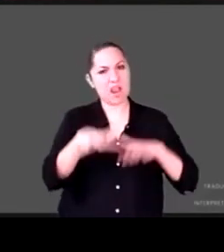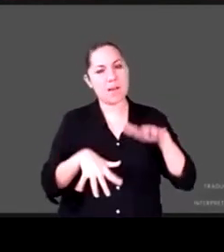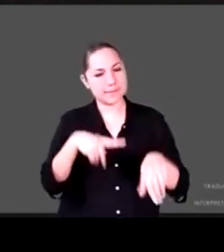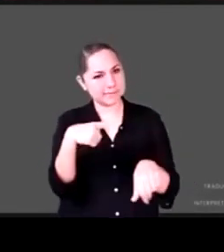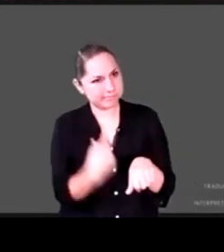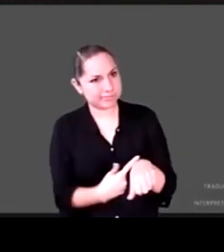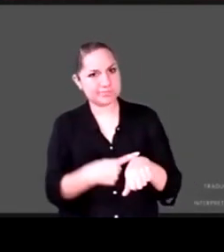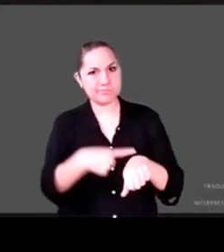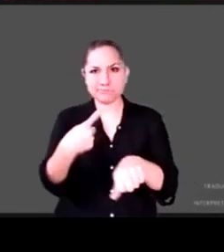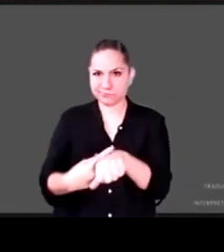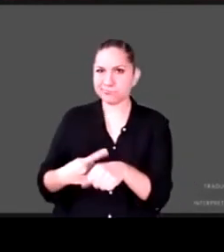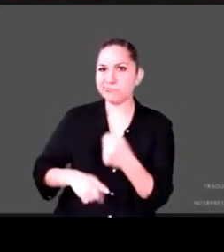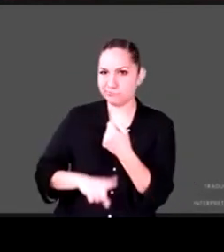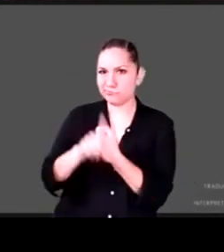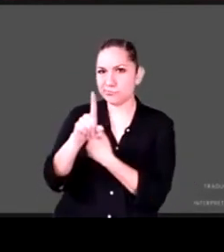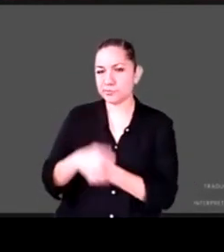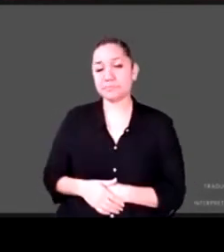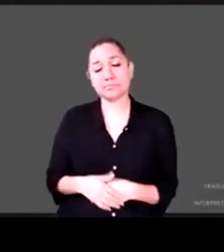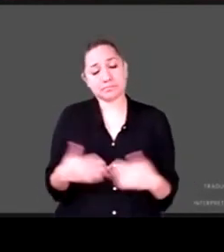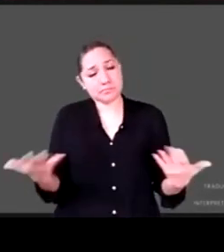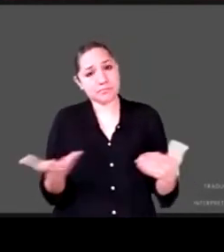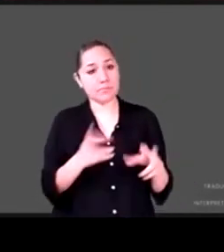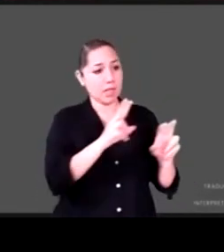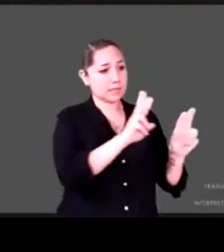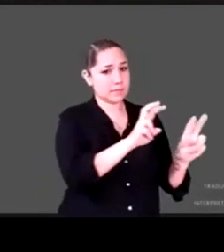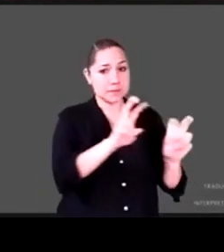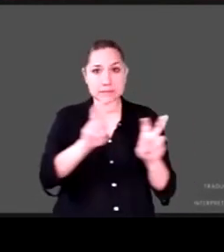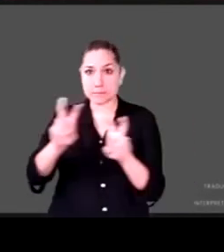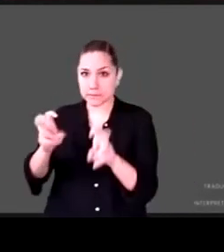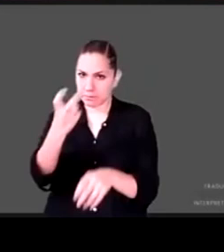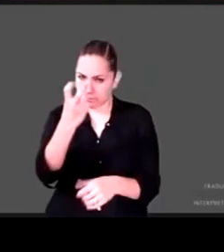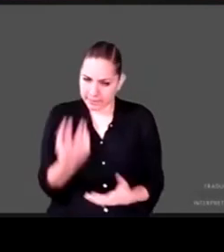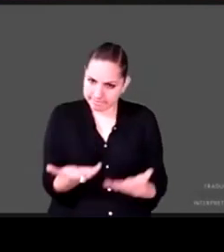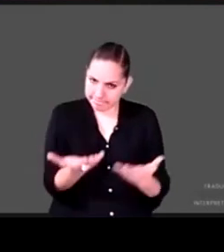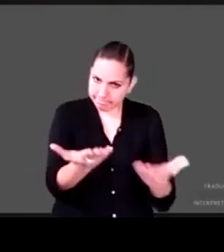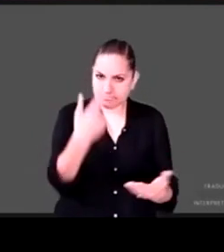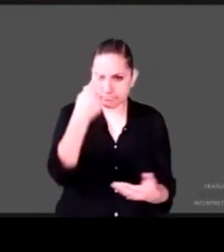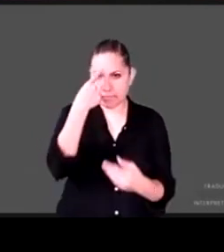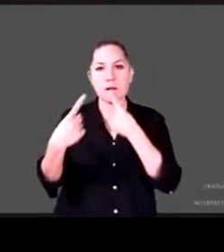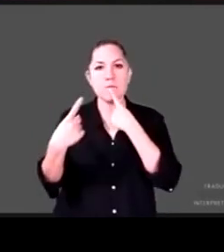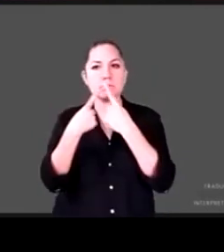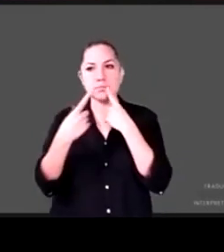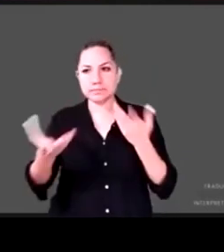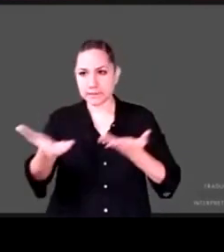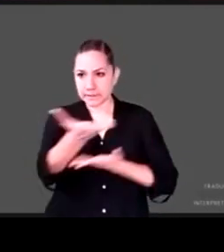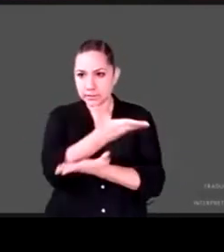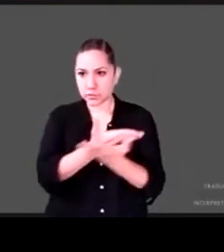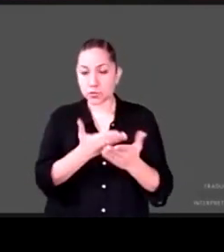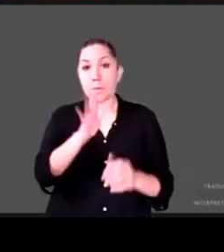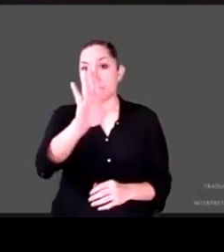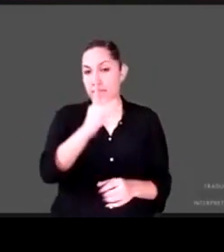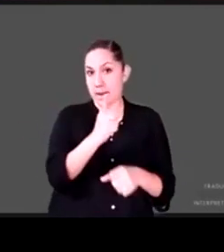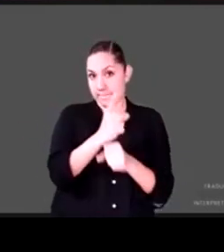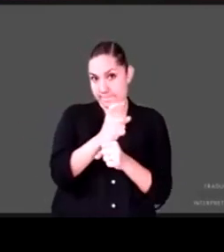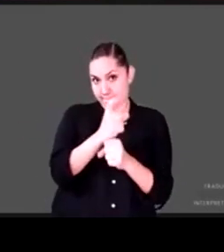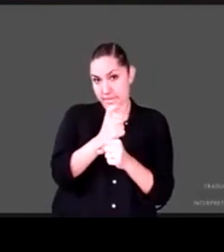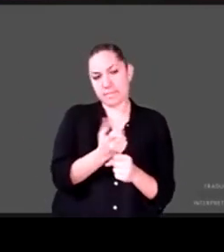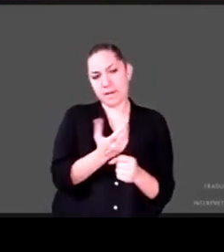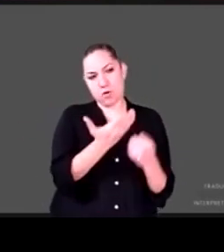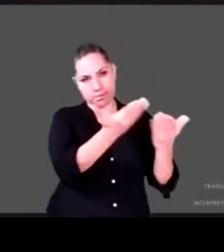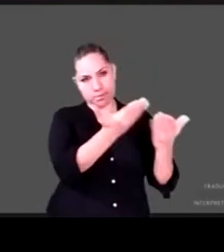están ahí para abrir la discusión. Y, si les parece, pues, déjenme darle primero la palabra a Silvia